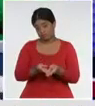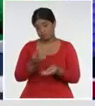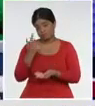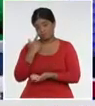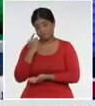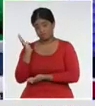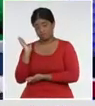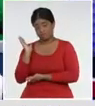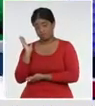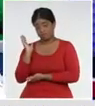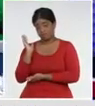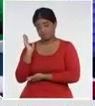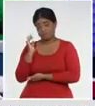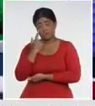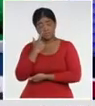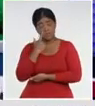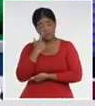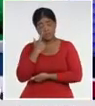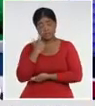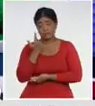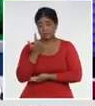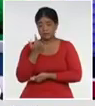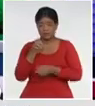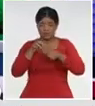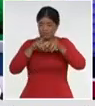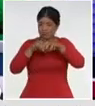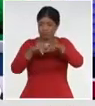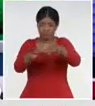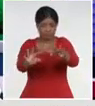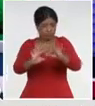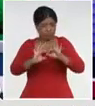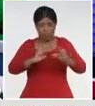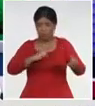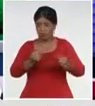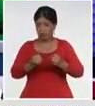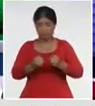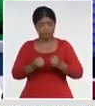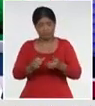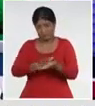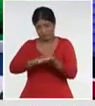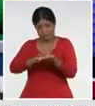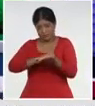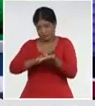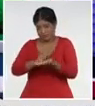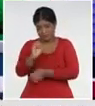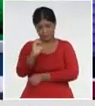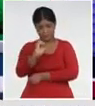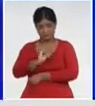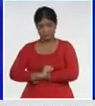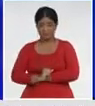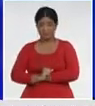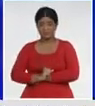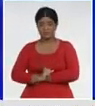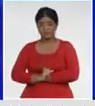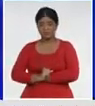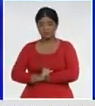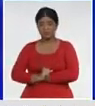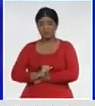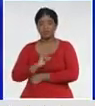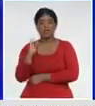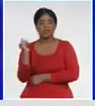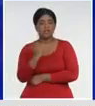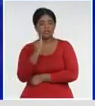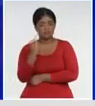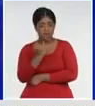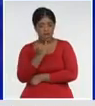ver, sin mucho control todavía y con una elevada transmisión en muchos países. Medios internacionales de prensa,